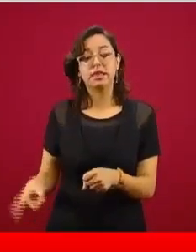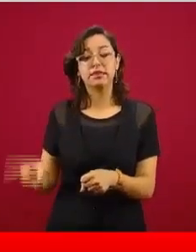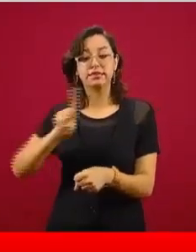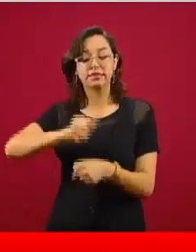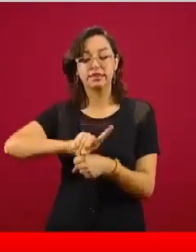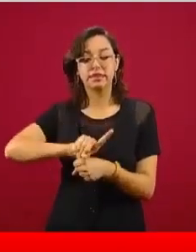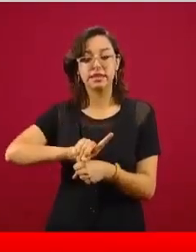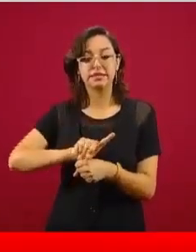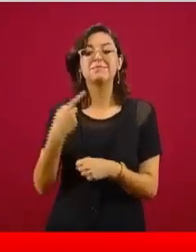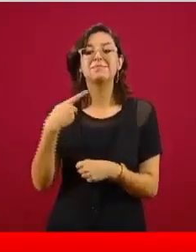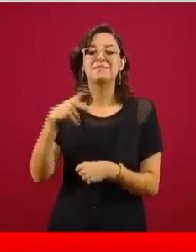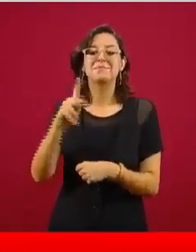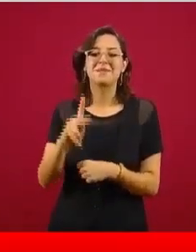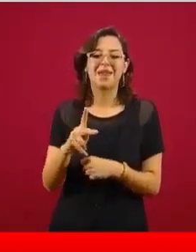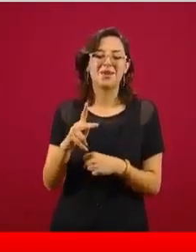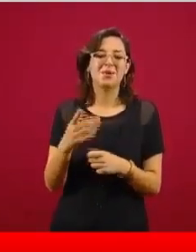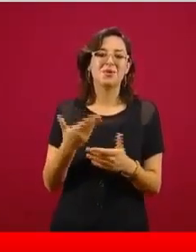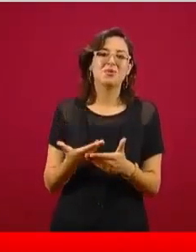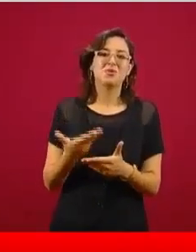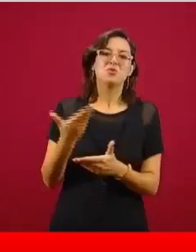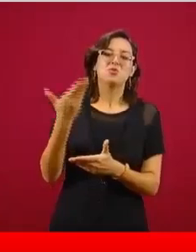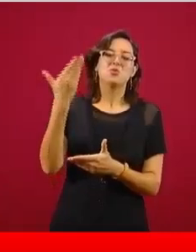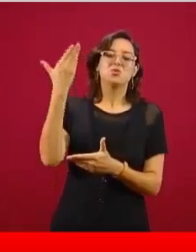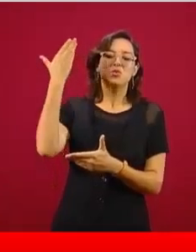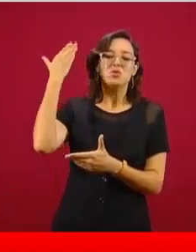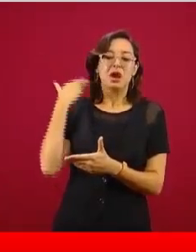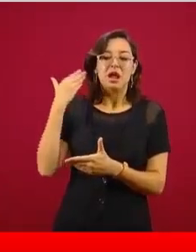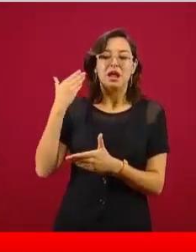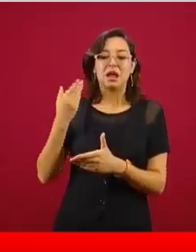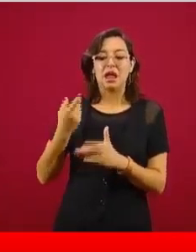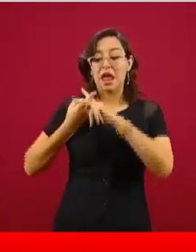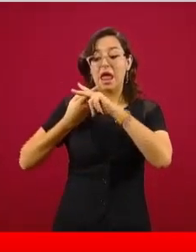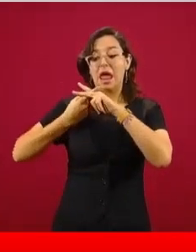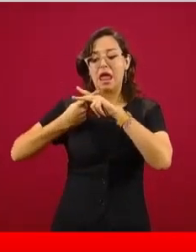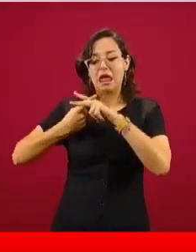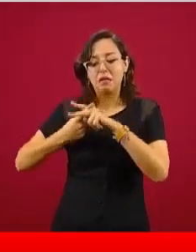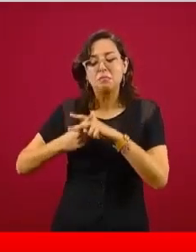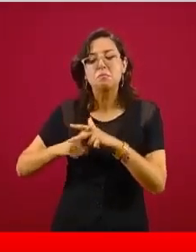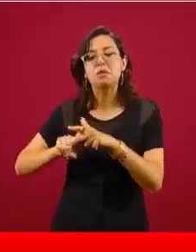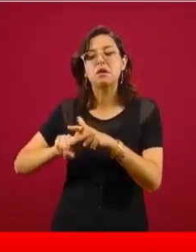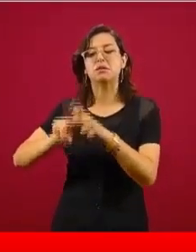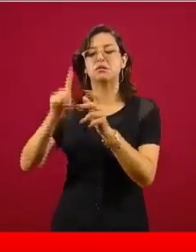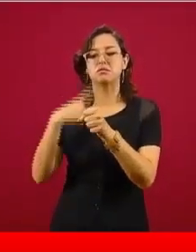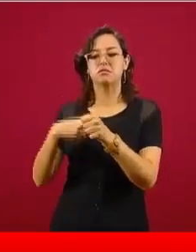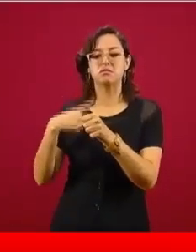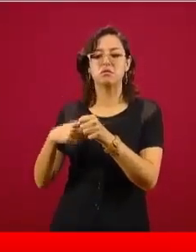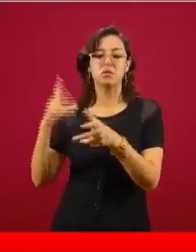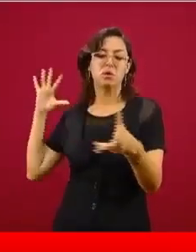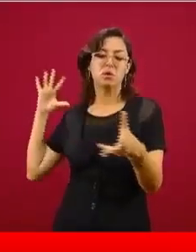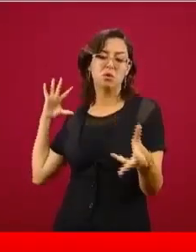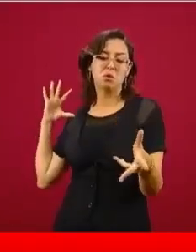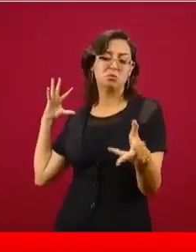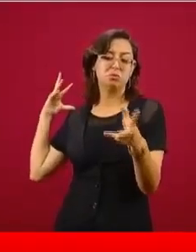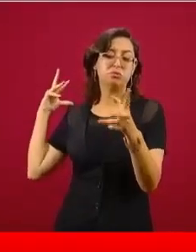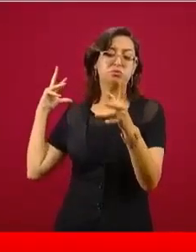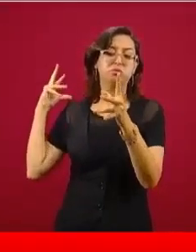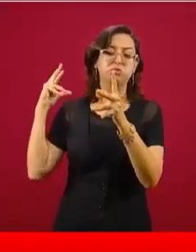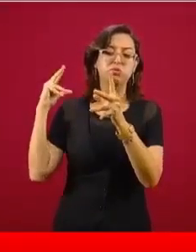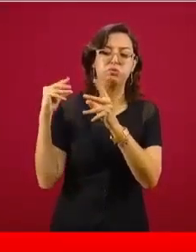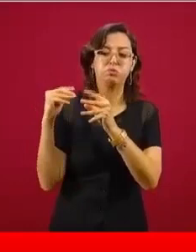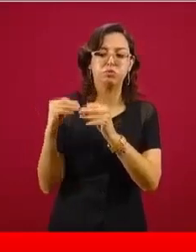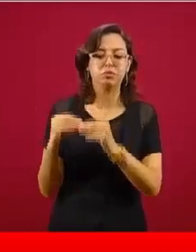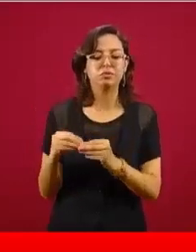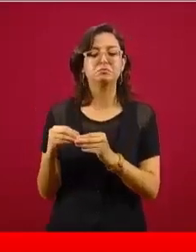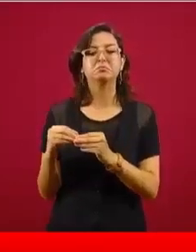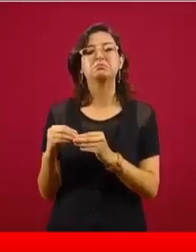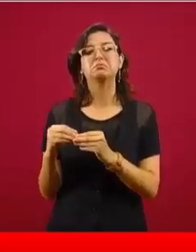histórica o acumulada de personas que han tenido enfermedad, la suma de casos, se